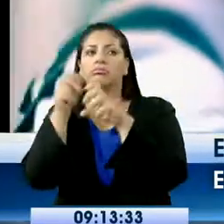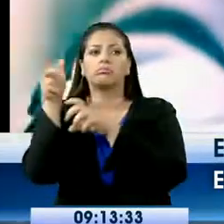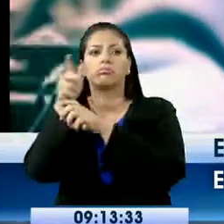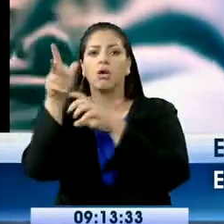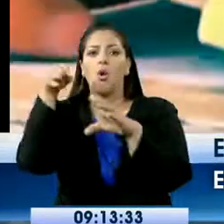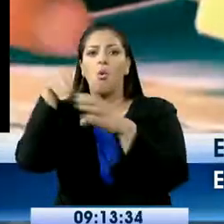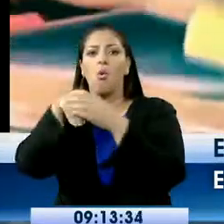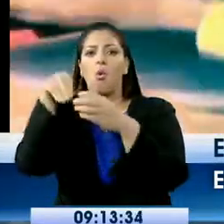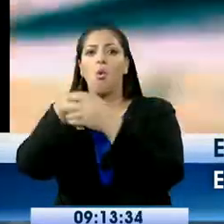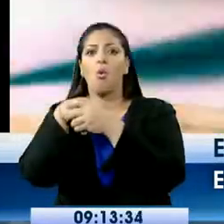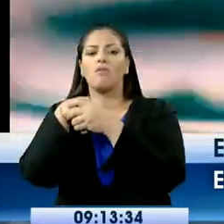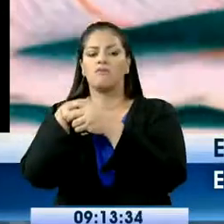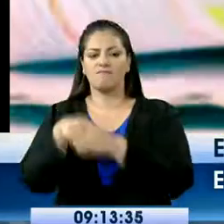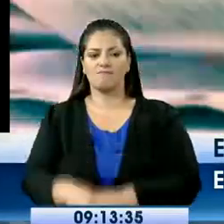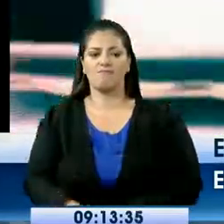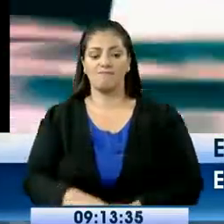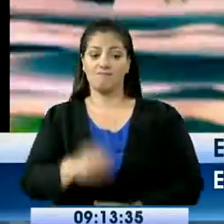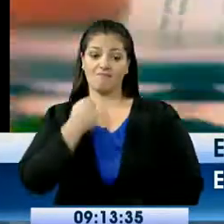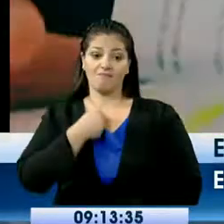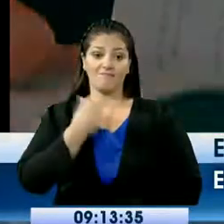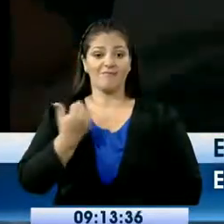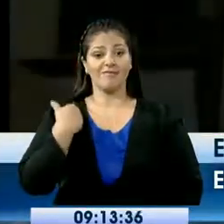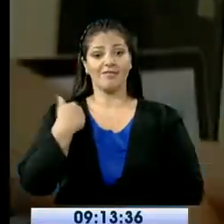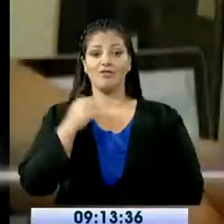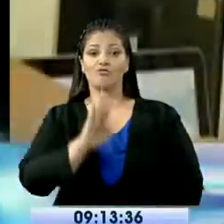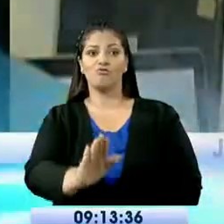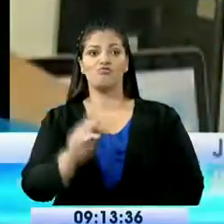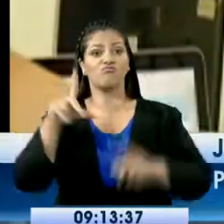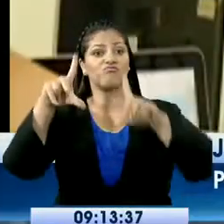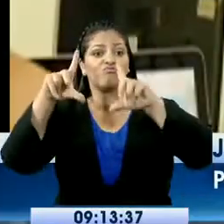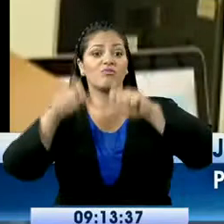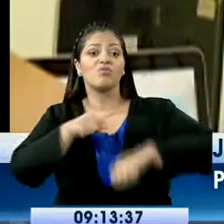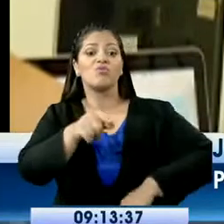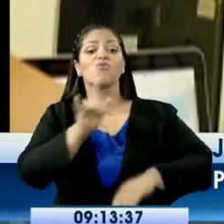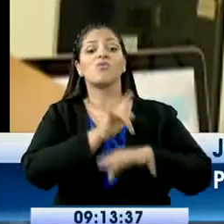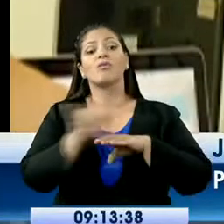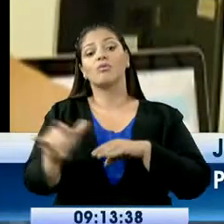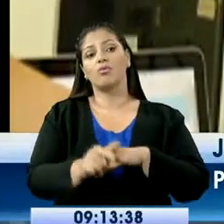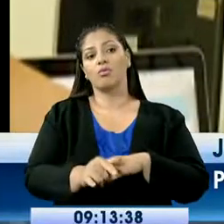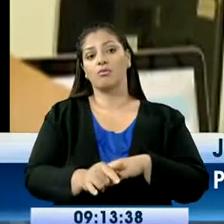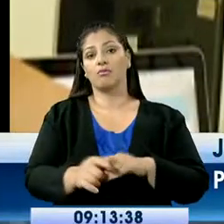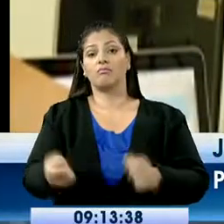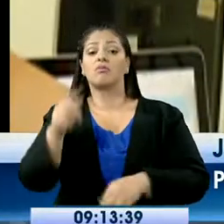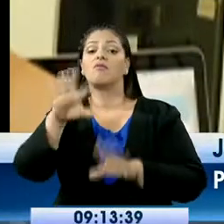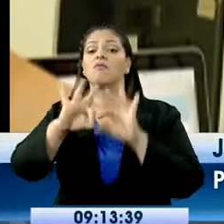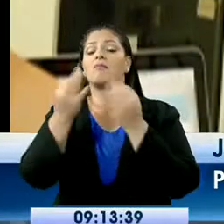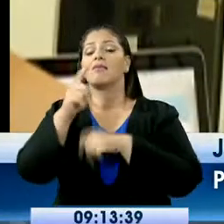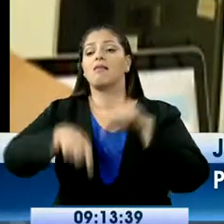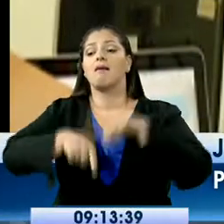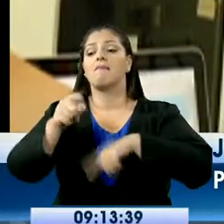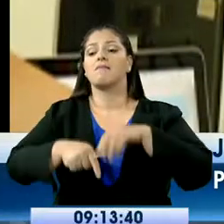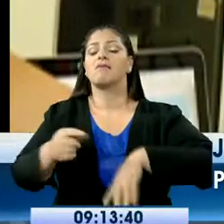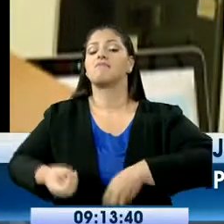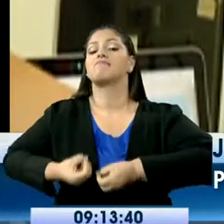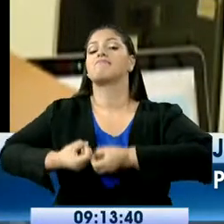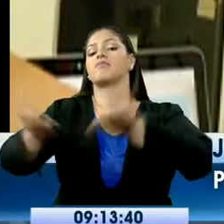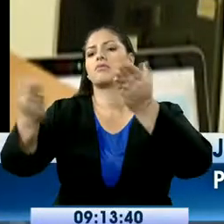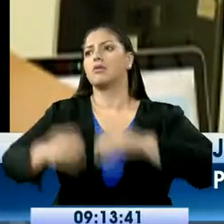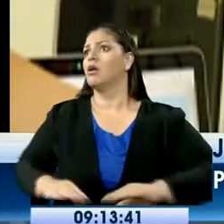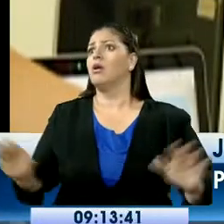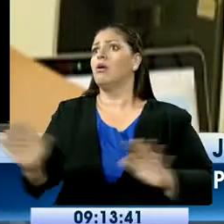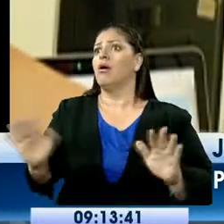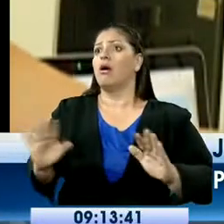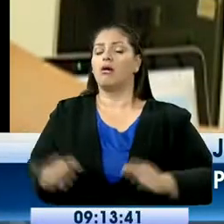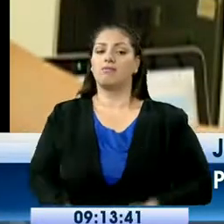de que podría ser víctima de un delito. Incluso desnudarse y otras actividades, que lo que hacen luego de esto